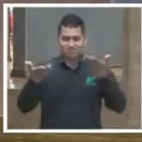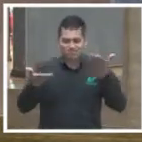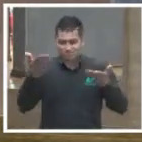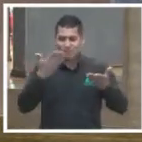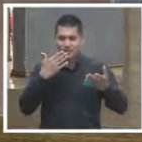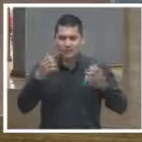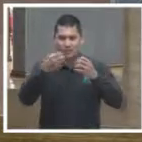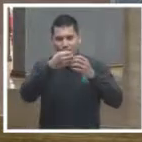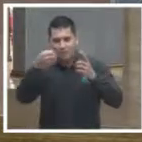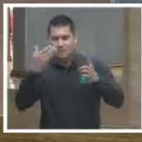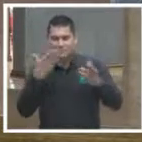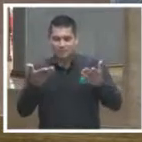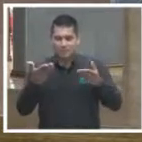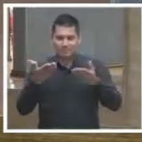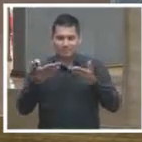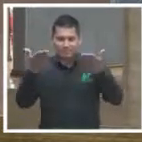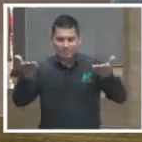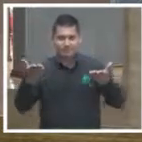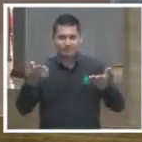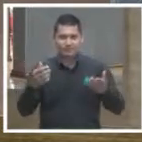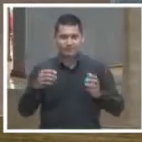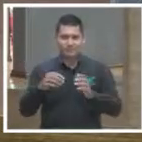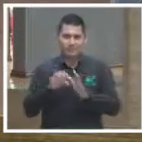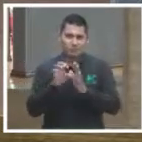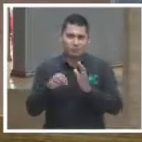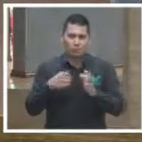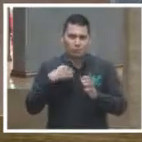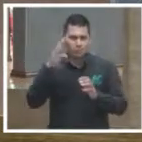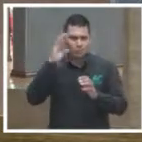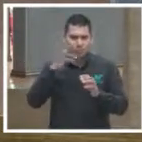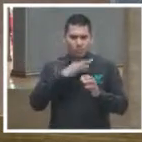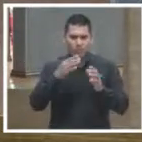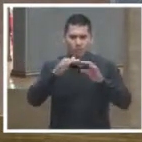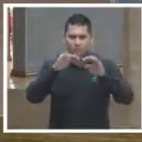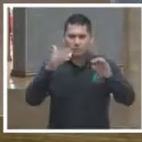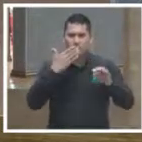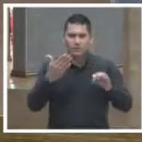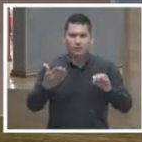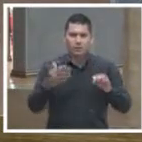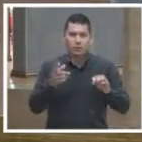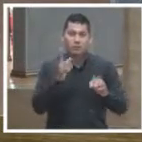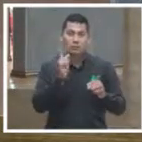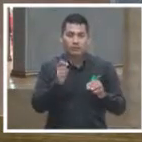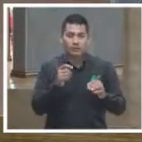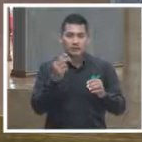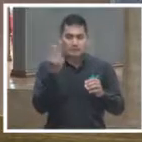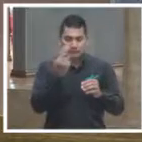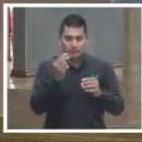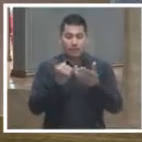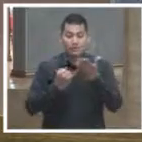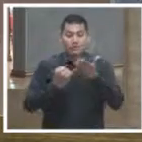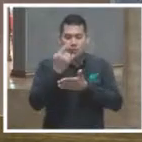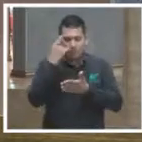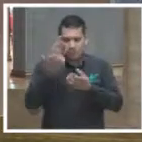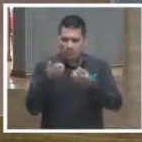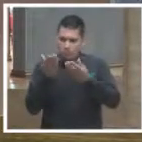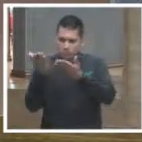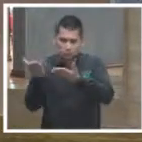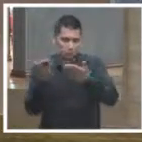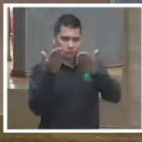pensaría que ahí hay decisiones irracionales más bien hay decisiones racionales o preferencias